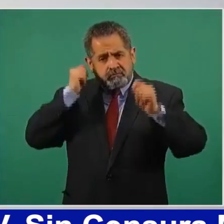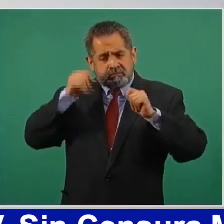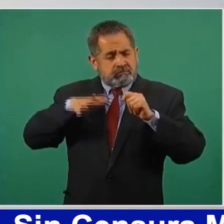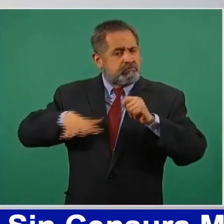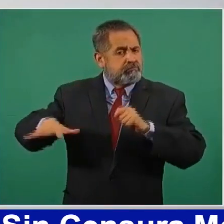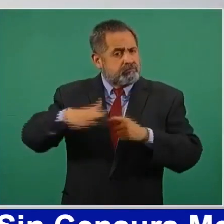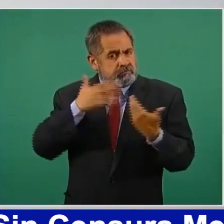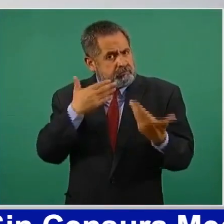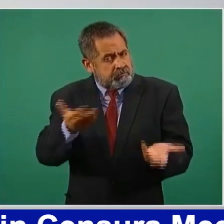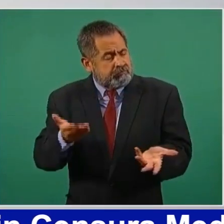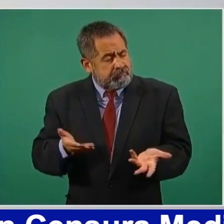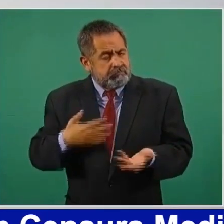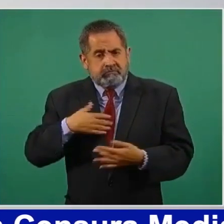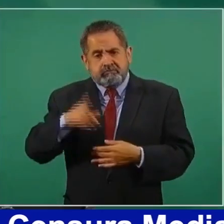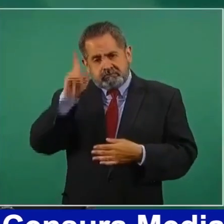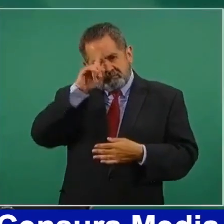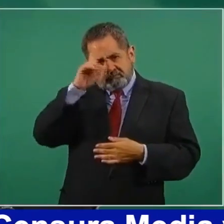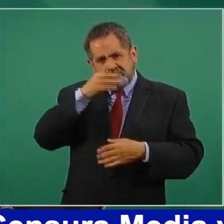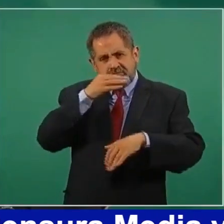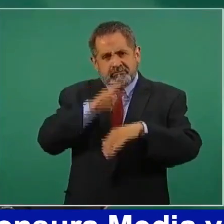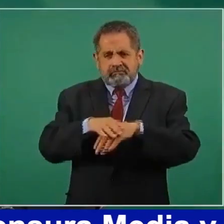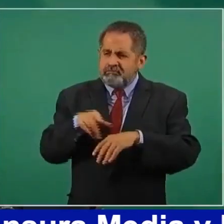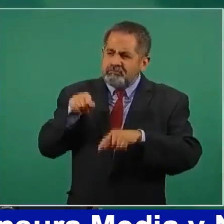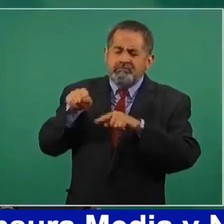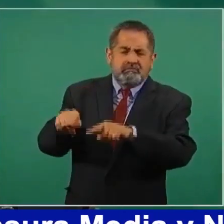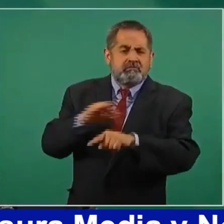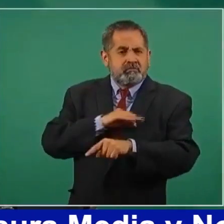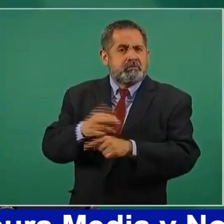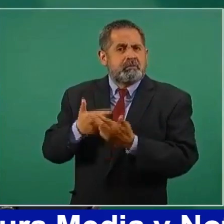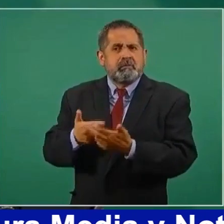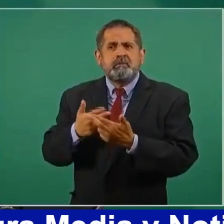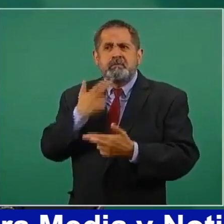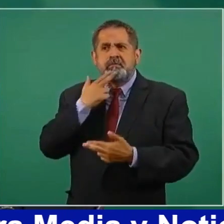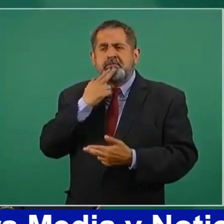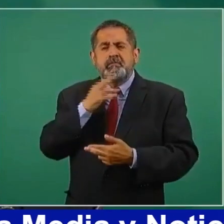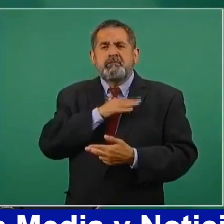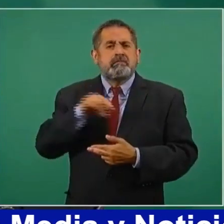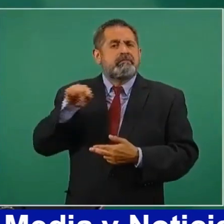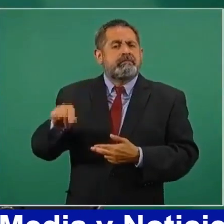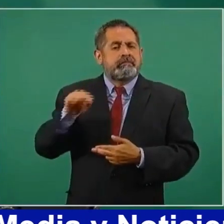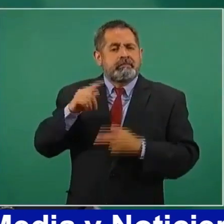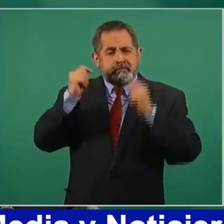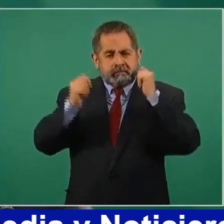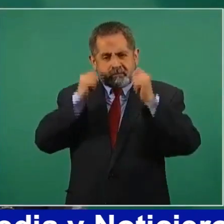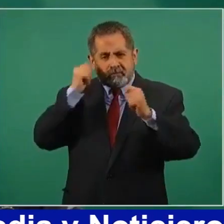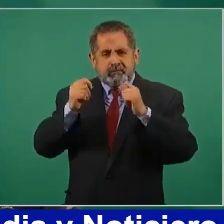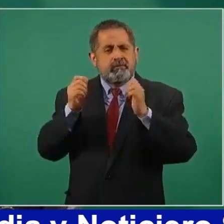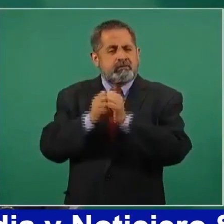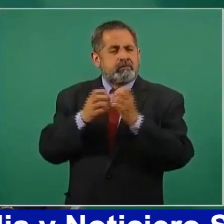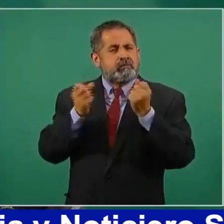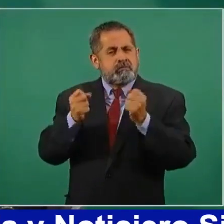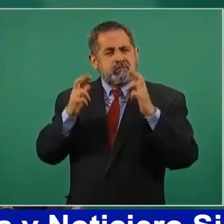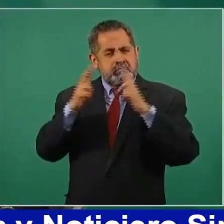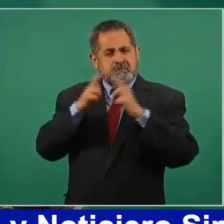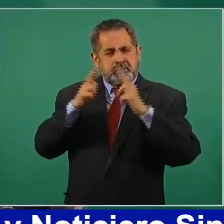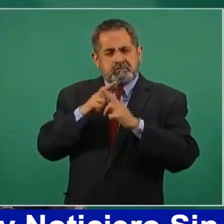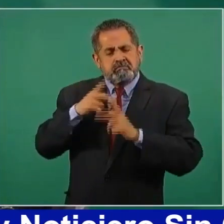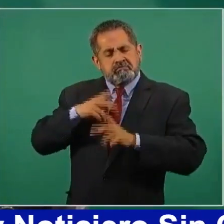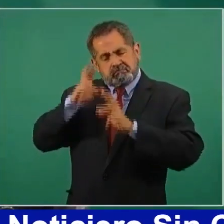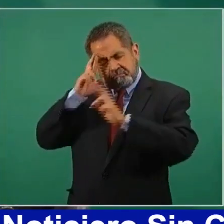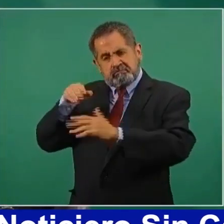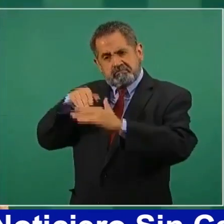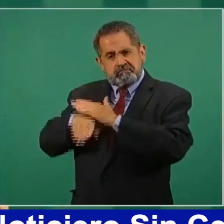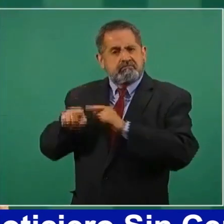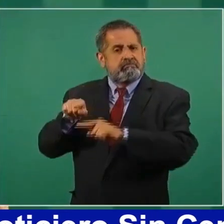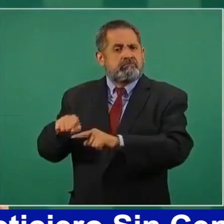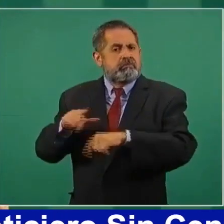aseguran que la presidenta de Jamiltepec, Oaxaca, Cecilia Rivas Márquez y sus hijos Manuel y Rafael Iglesias